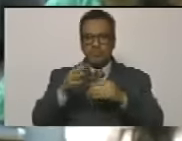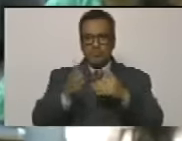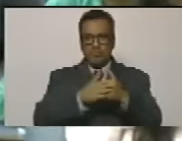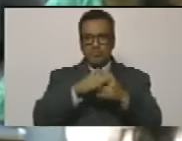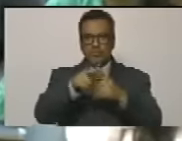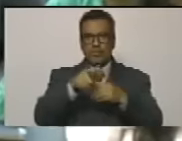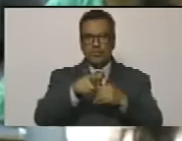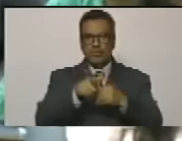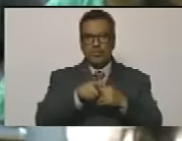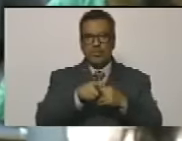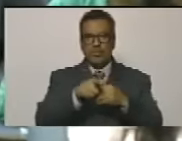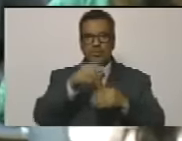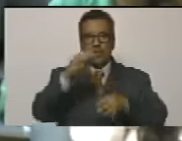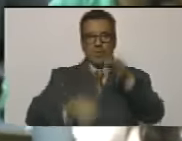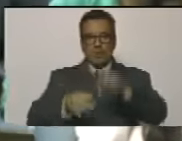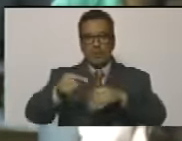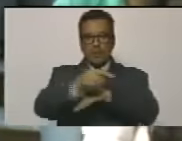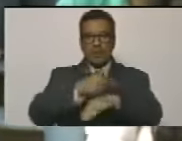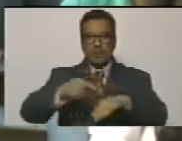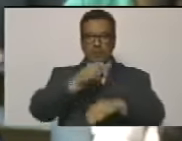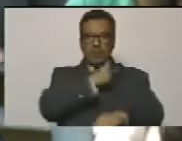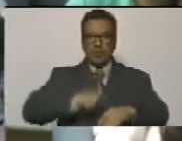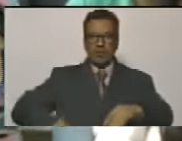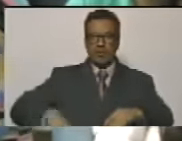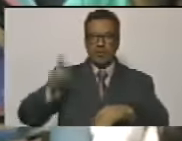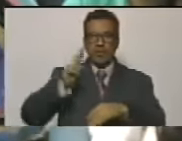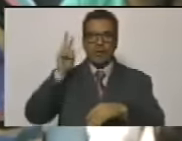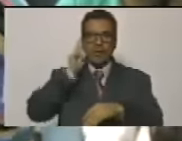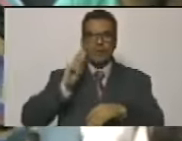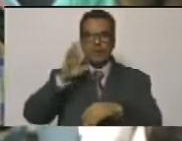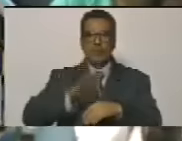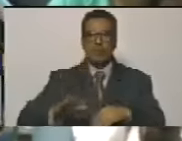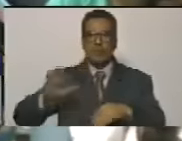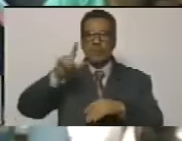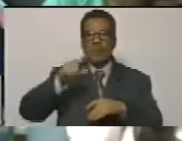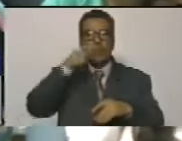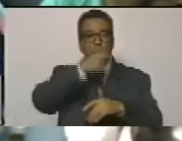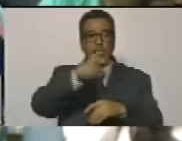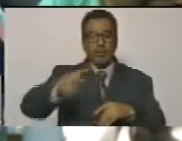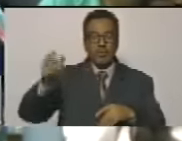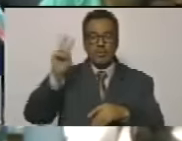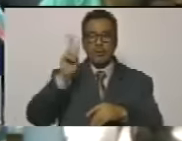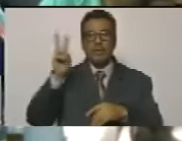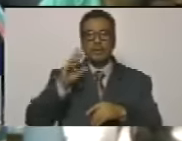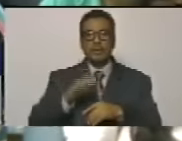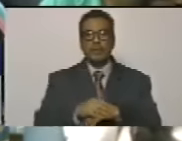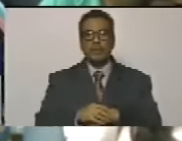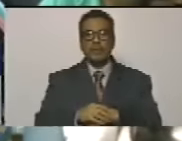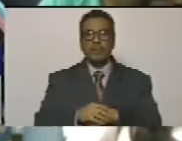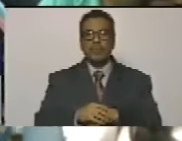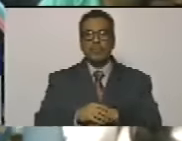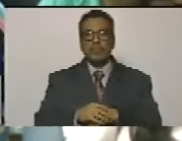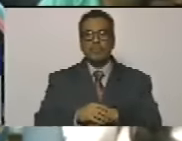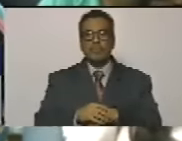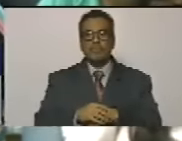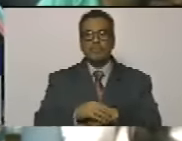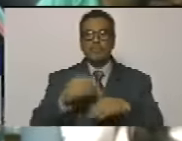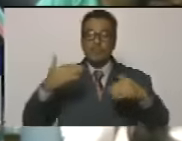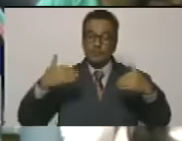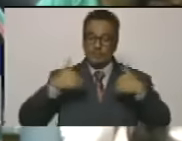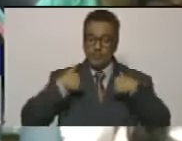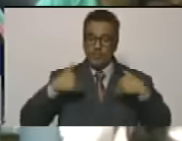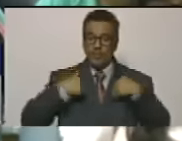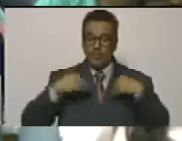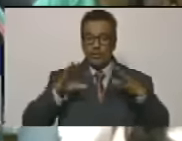con el ejecutivo nacional con el presidente de la República y con el pueblo venezolano que ha sufrido